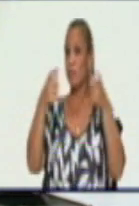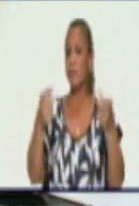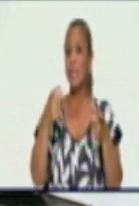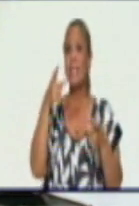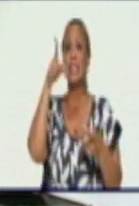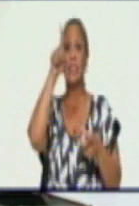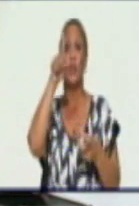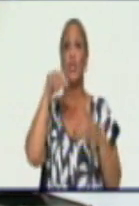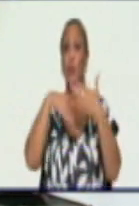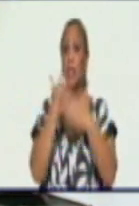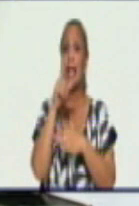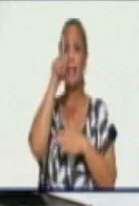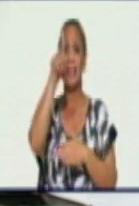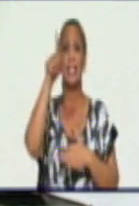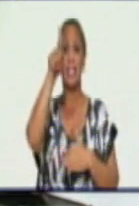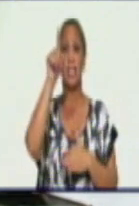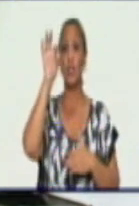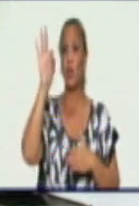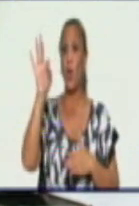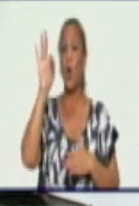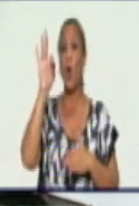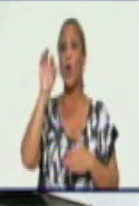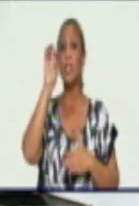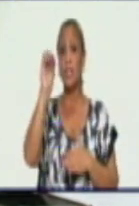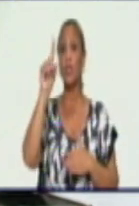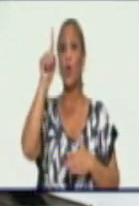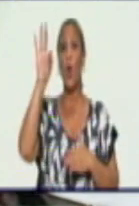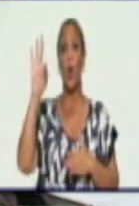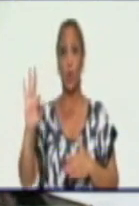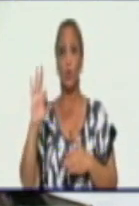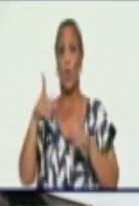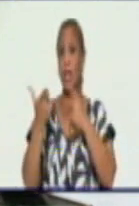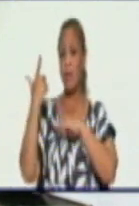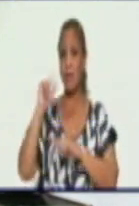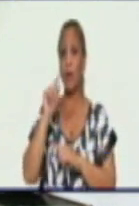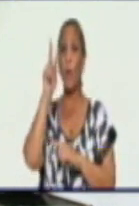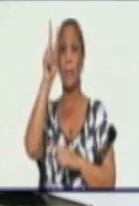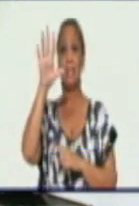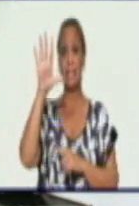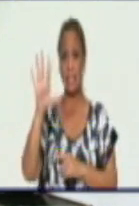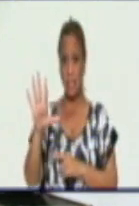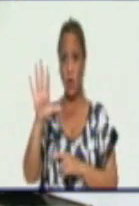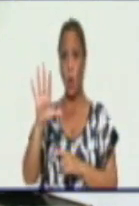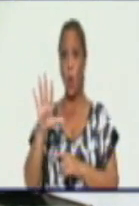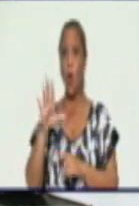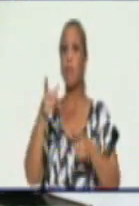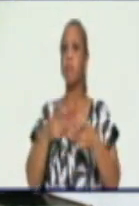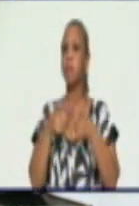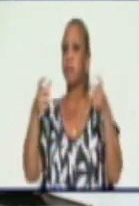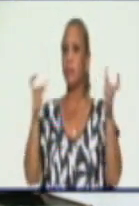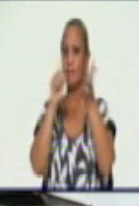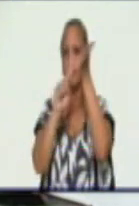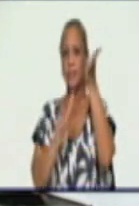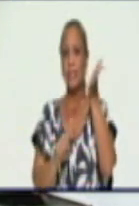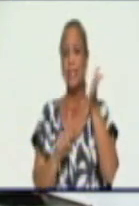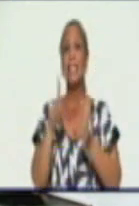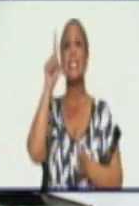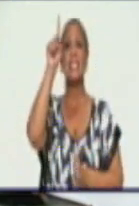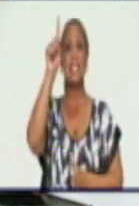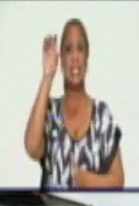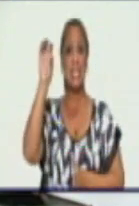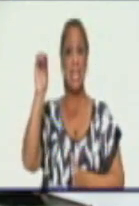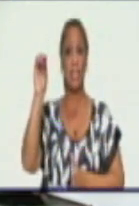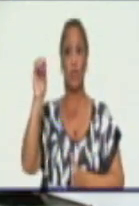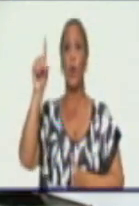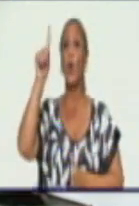megawatts hora, y ayer, con 25 retirados, el consumo fue de 109, entonces